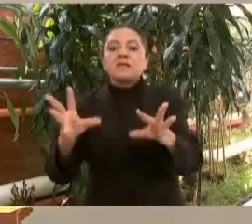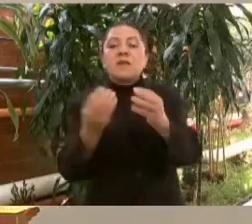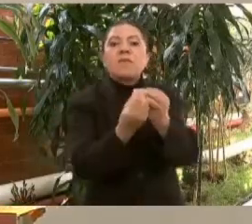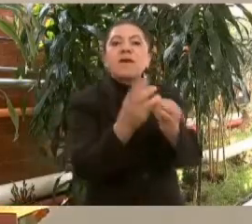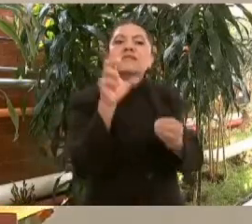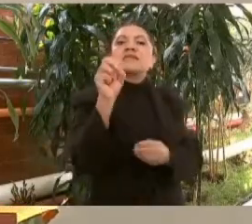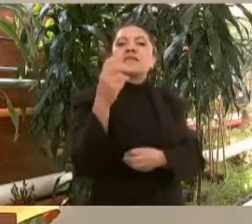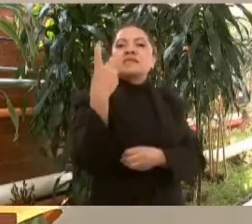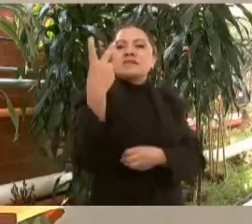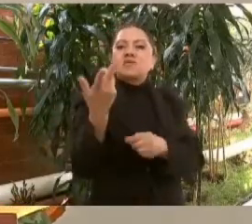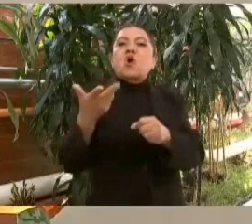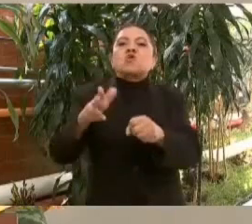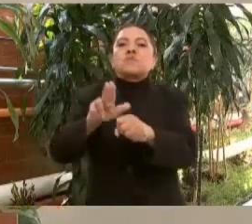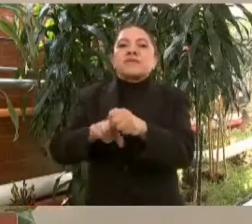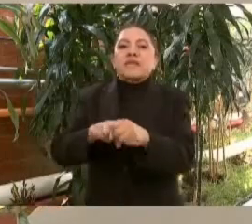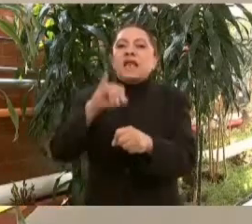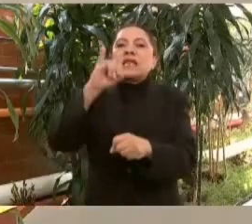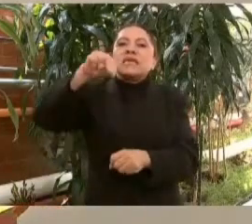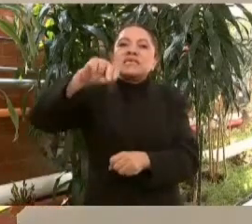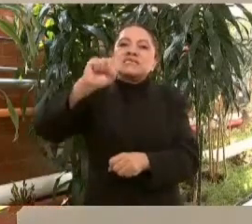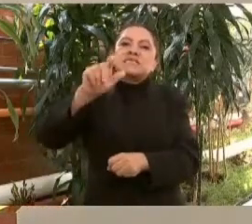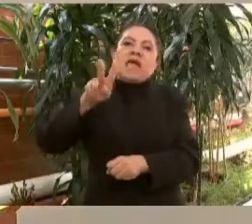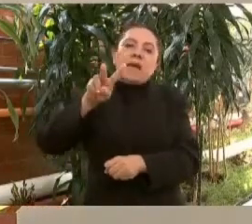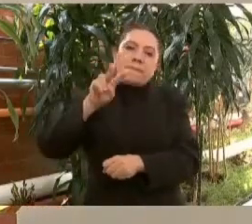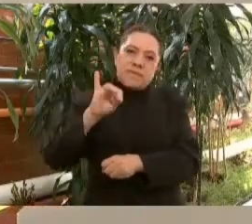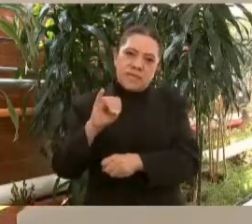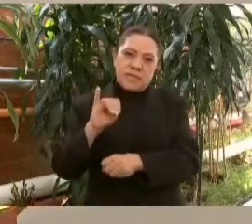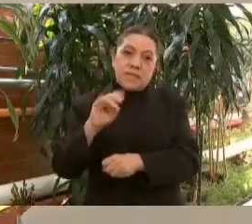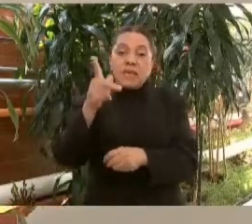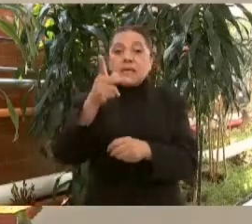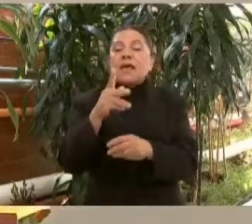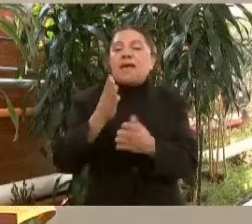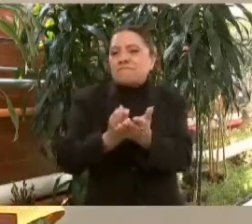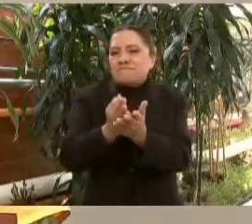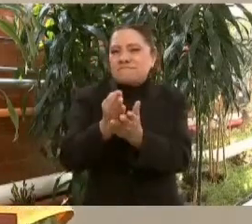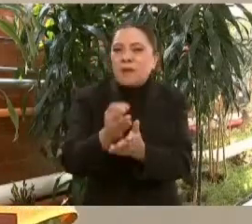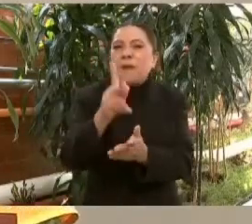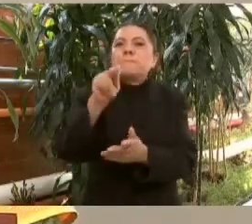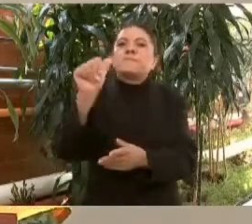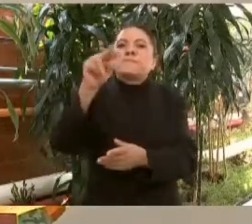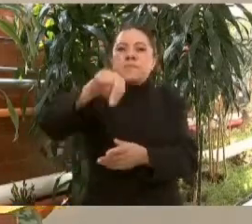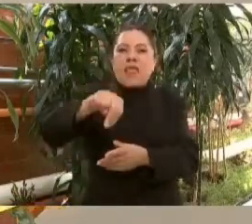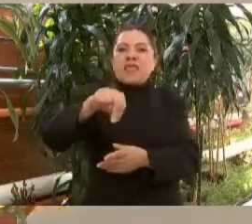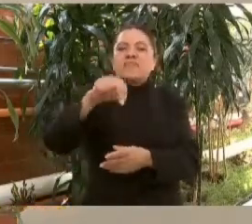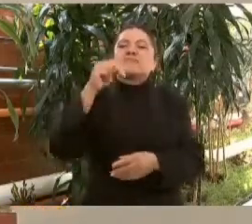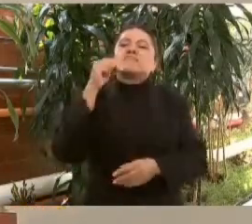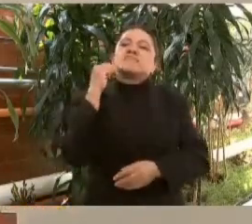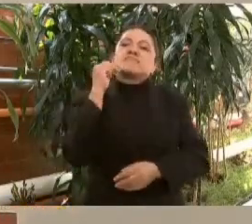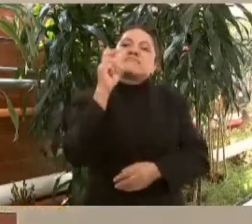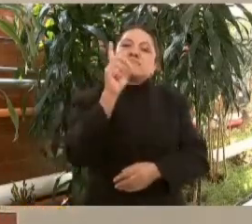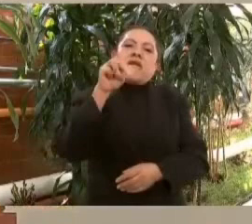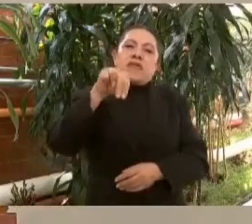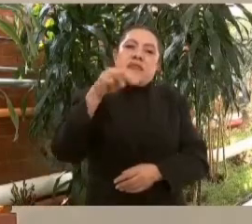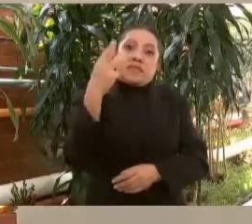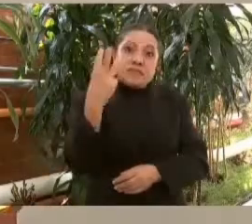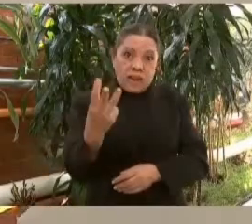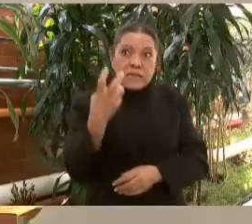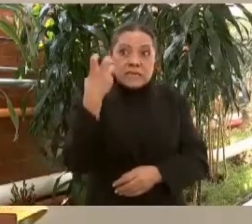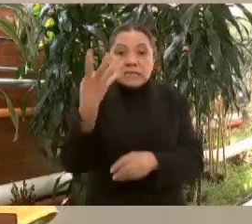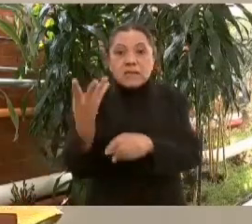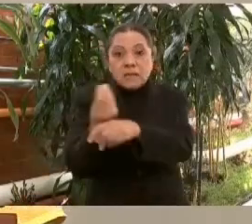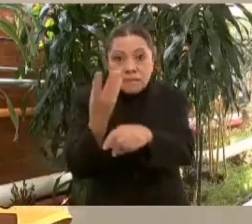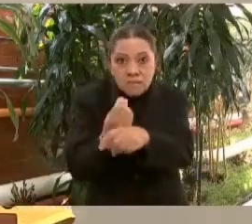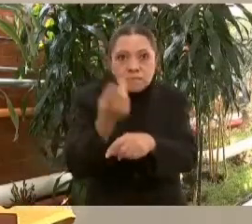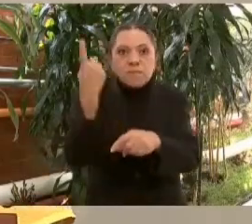hospitales del Insadi que a través del plan DN3E fueron rehabilitados y puestos en operación para brindar